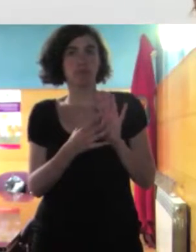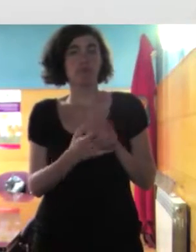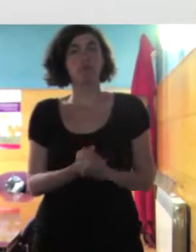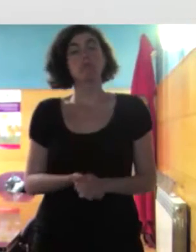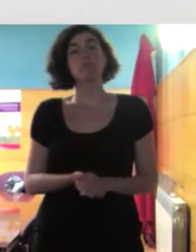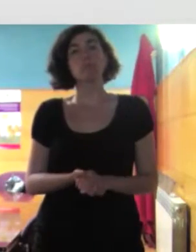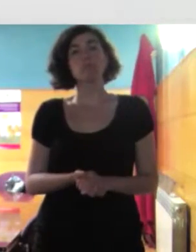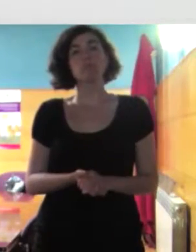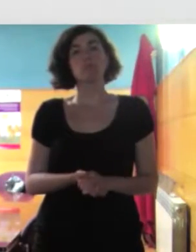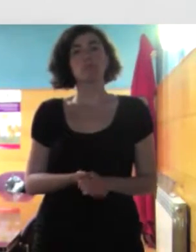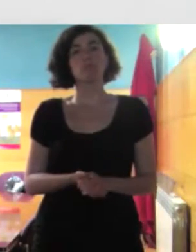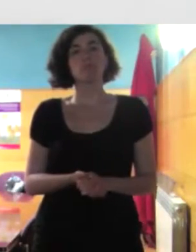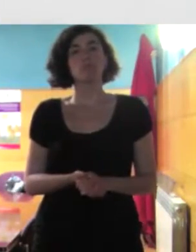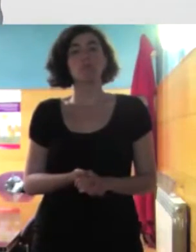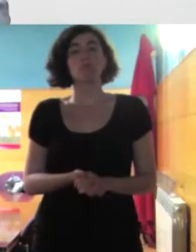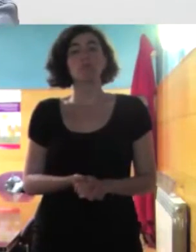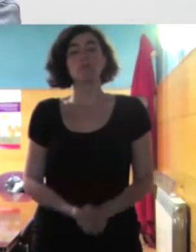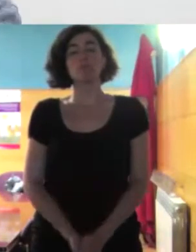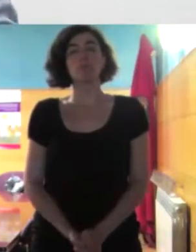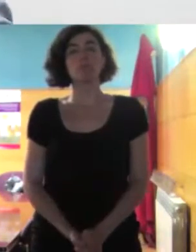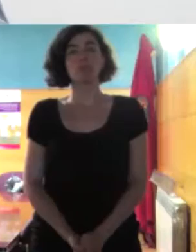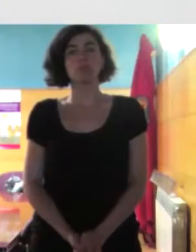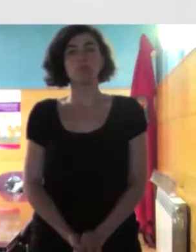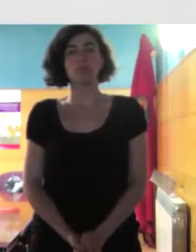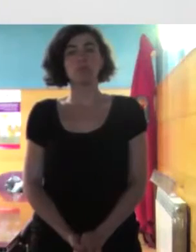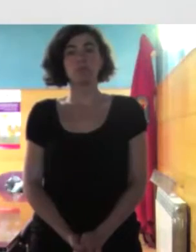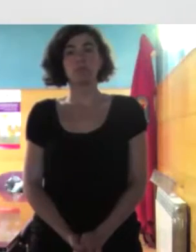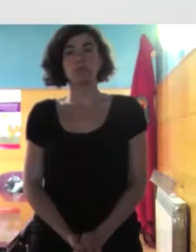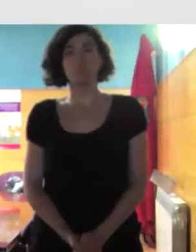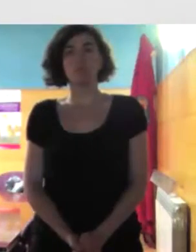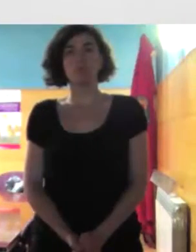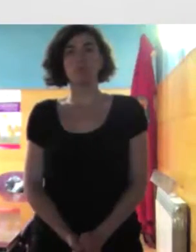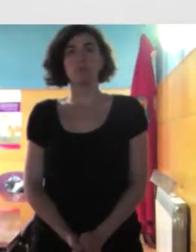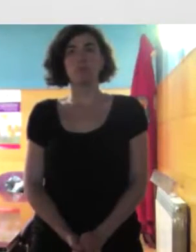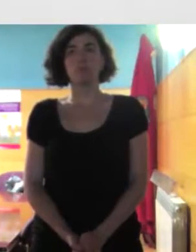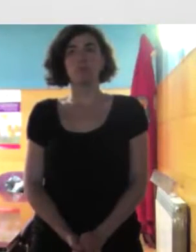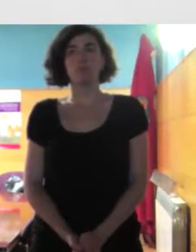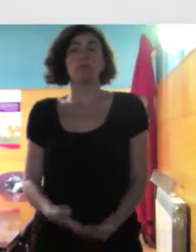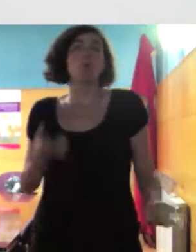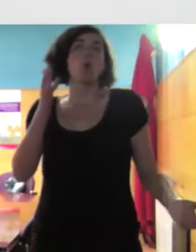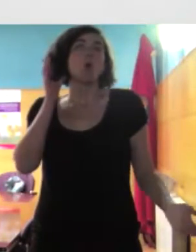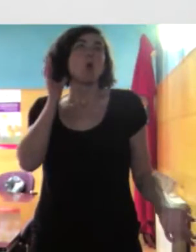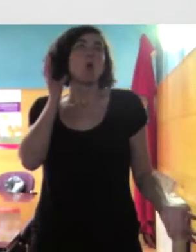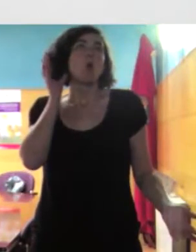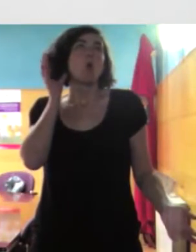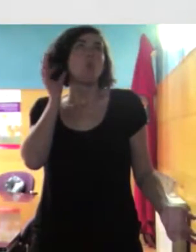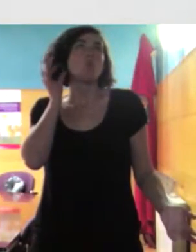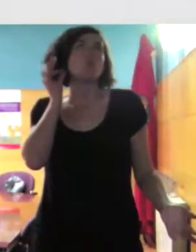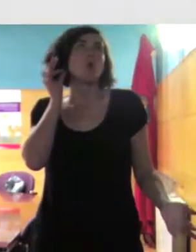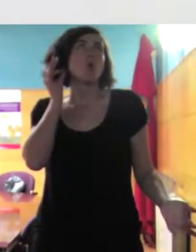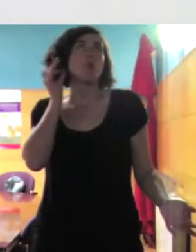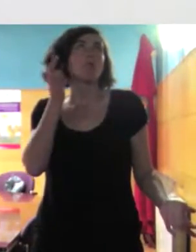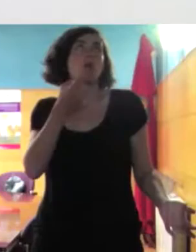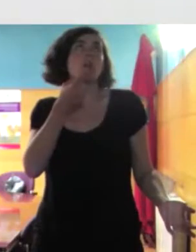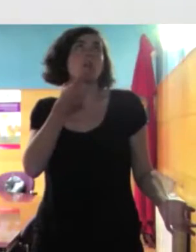cultura aunque luego pues hay estas mujeres puedan decir bueno yo el pelo forma parte de mi de